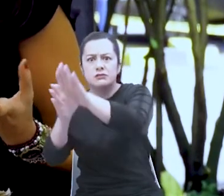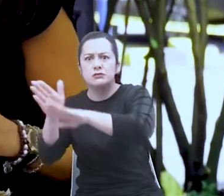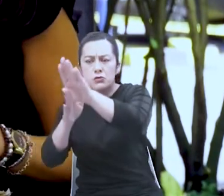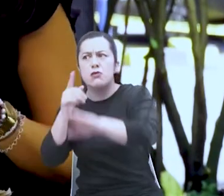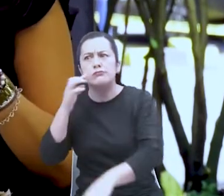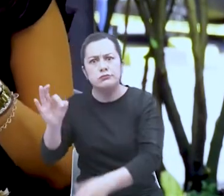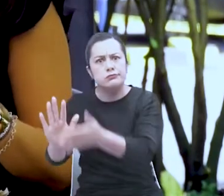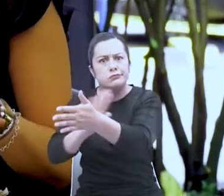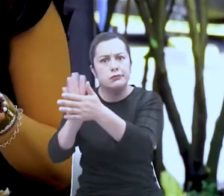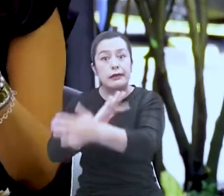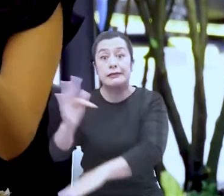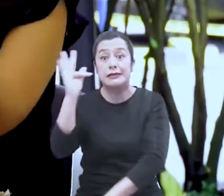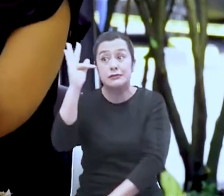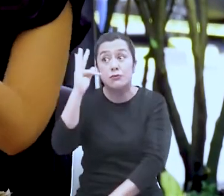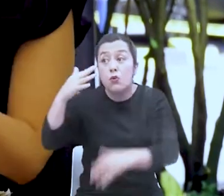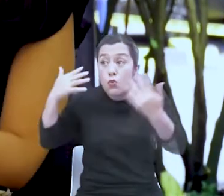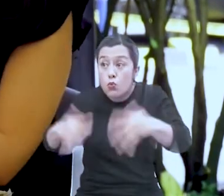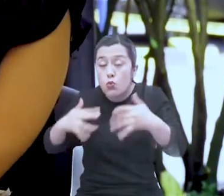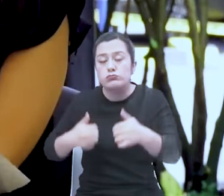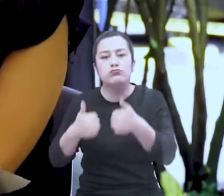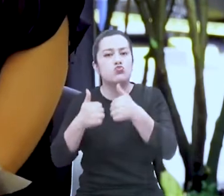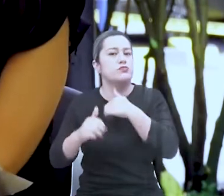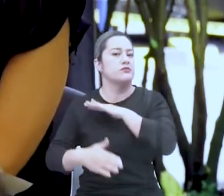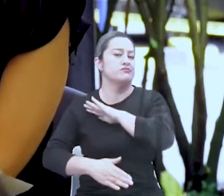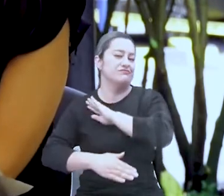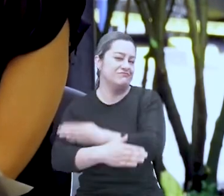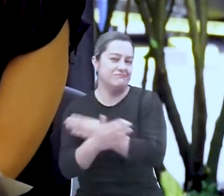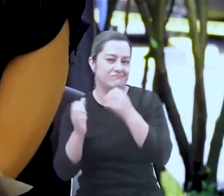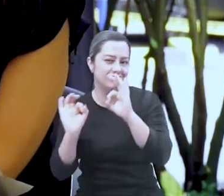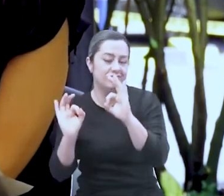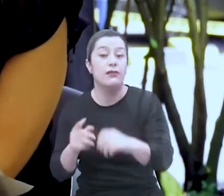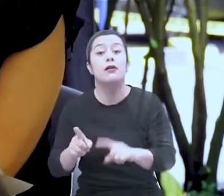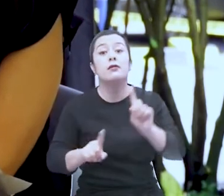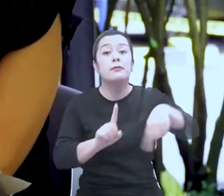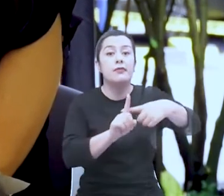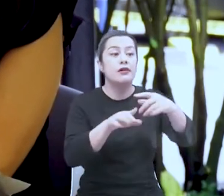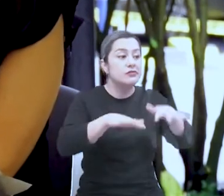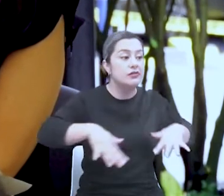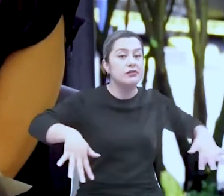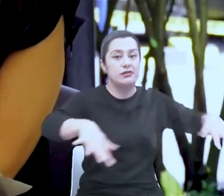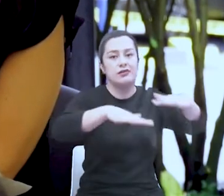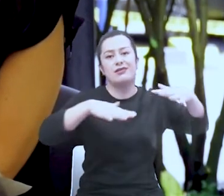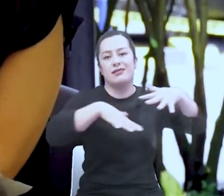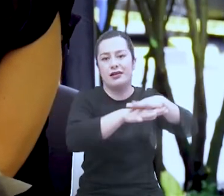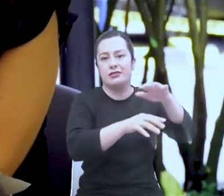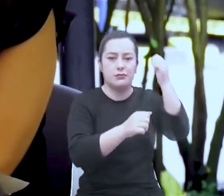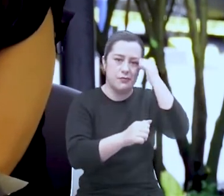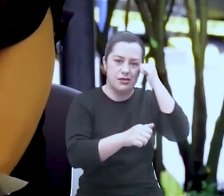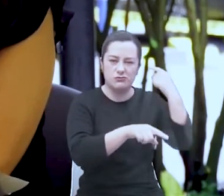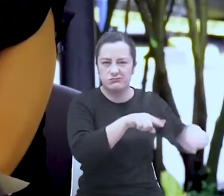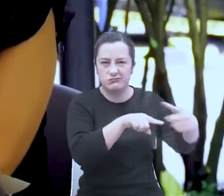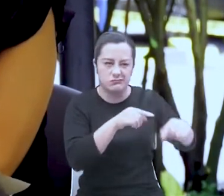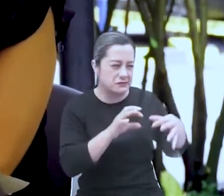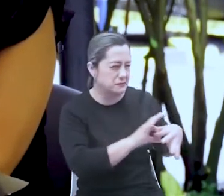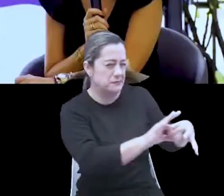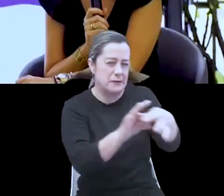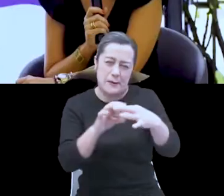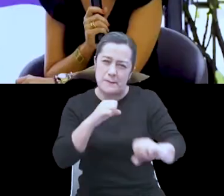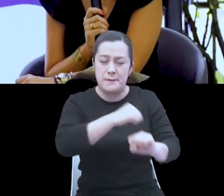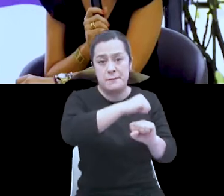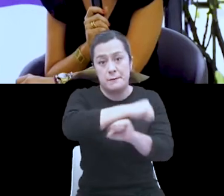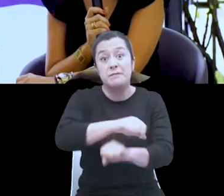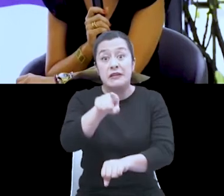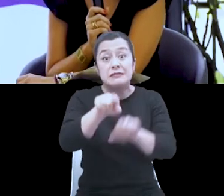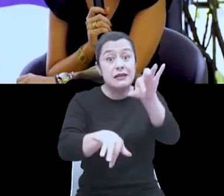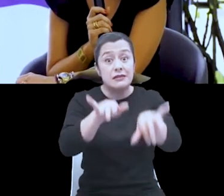realmente poderosos, además de la red de maestros que va a estar acompañando todo esto. Así que secretarios de las demás regiones del país, yo sé